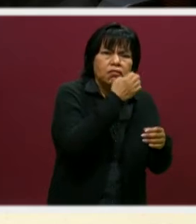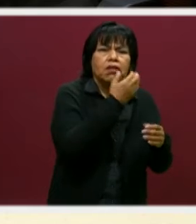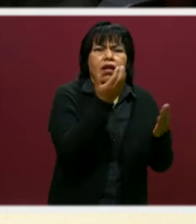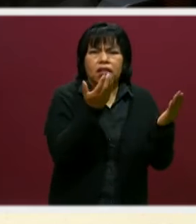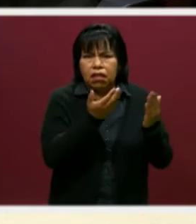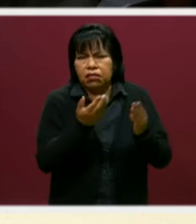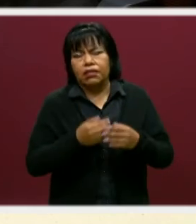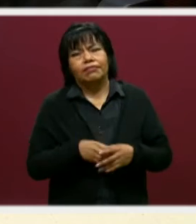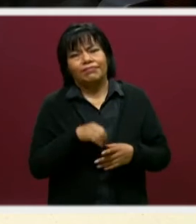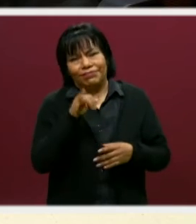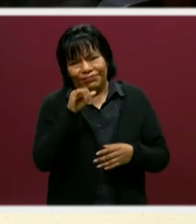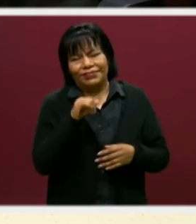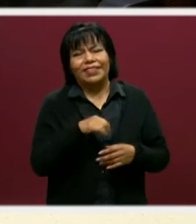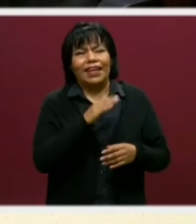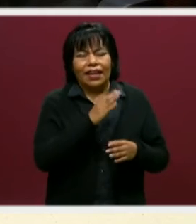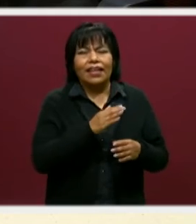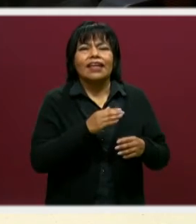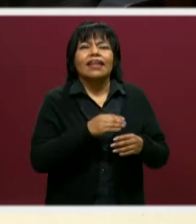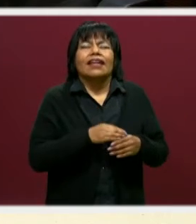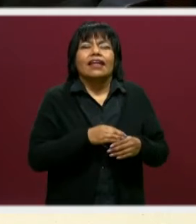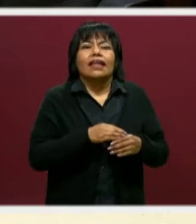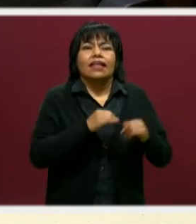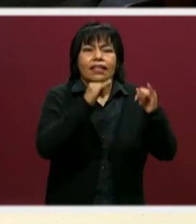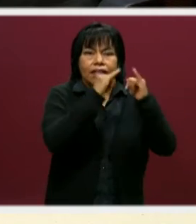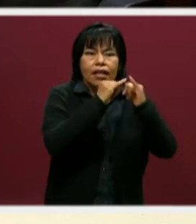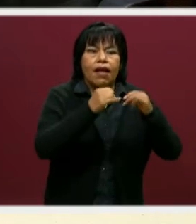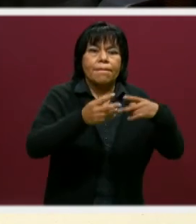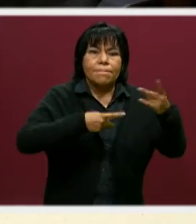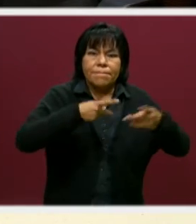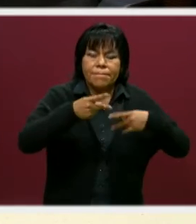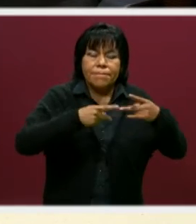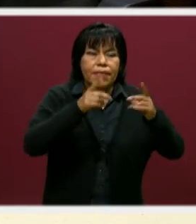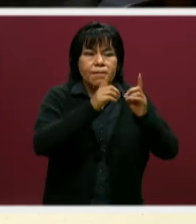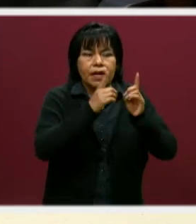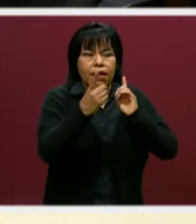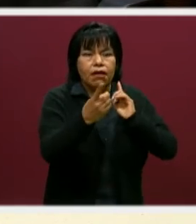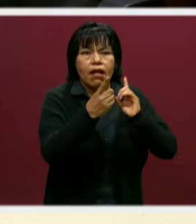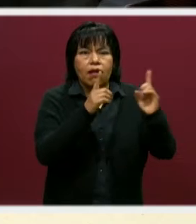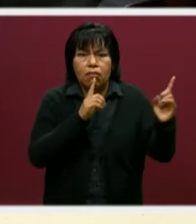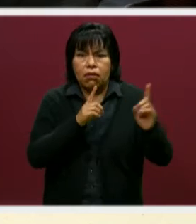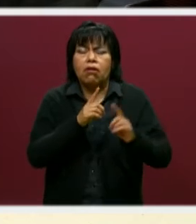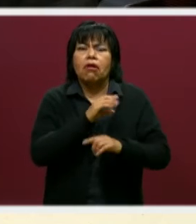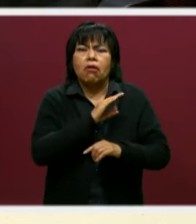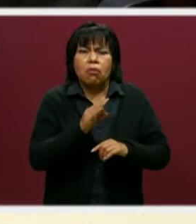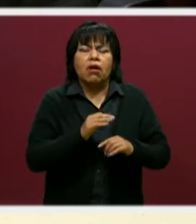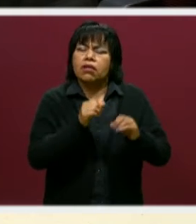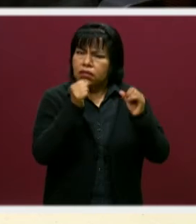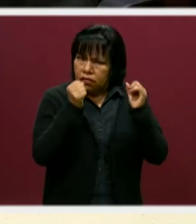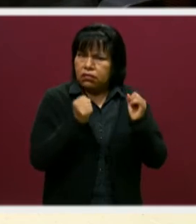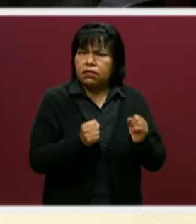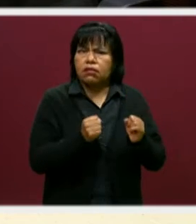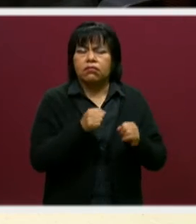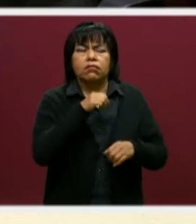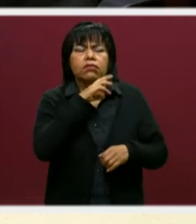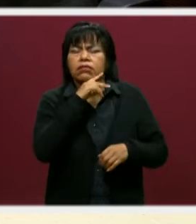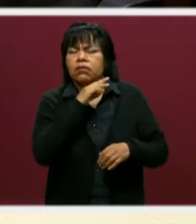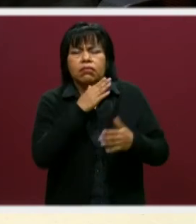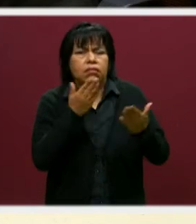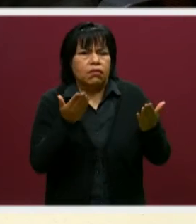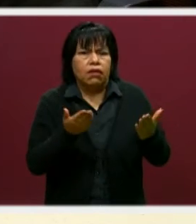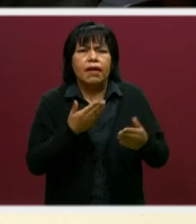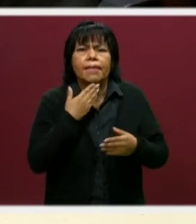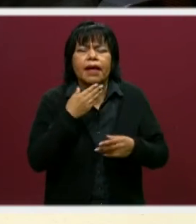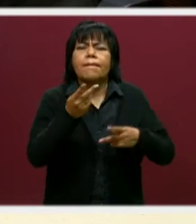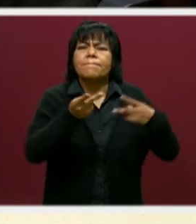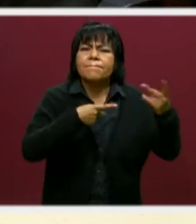Así es, y las instalaciones están preparadas para la sana distancia, para el acceso sanitizado. Entonces, no se deben preocupar por eso. Estamos